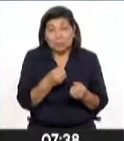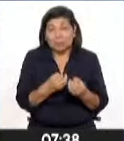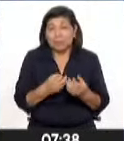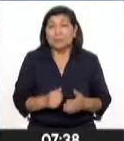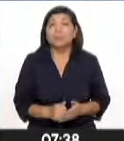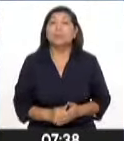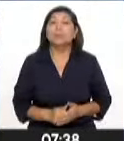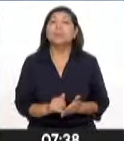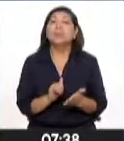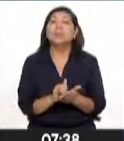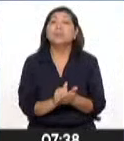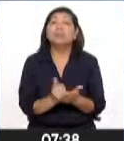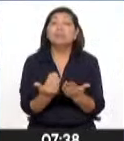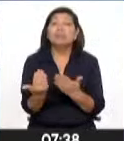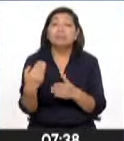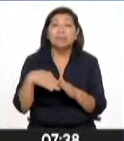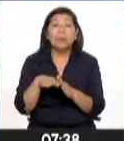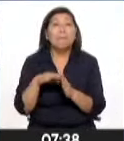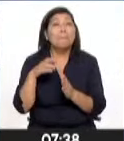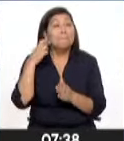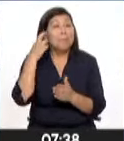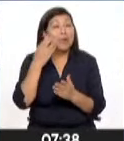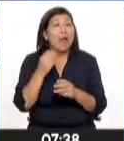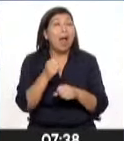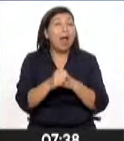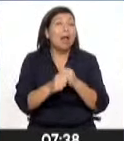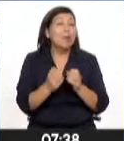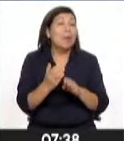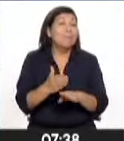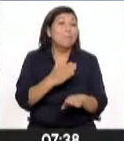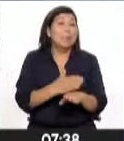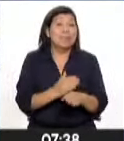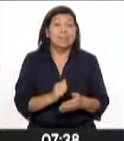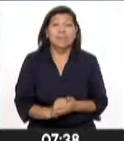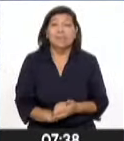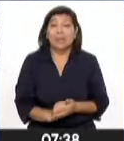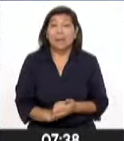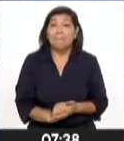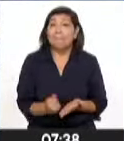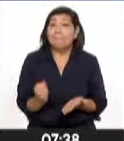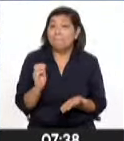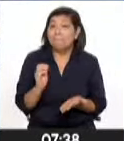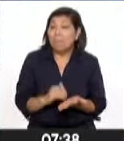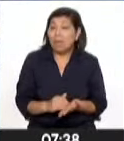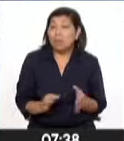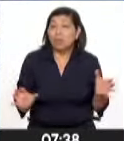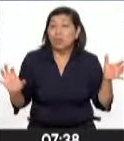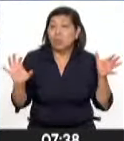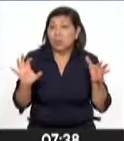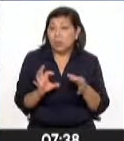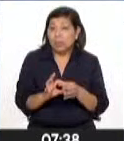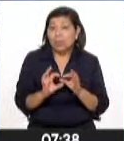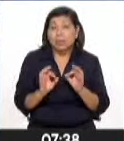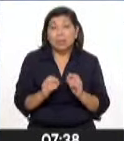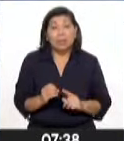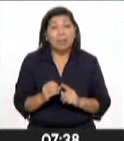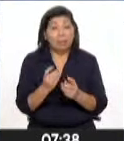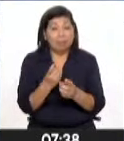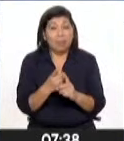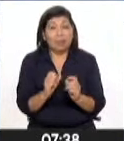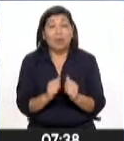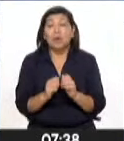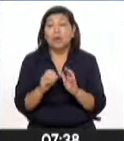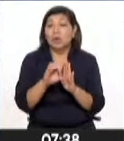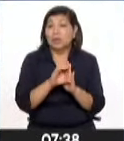de lo que es intervenir en política en las décadas pasadas. Cada vez están abrazados más a los principios democráticos